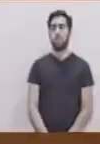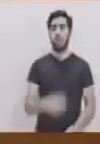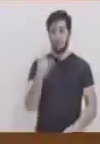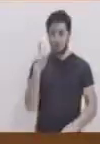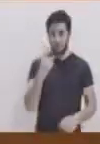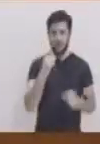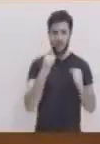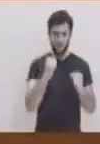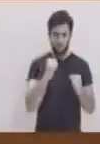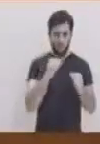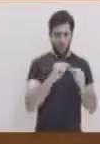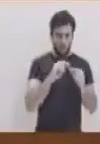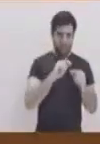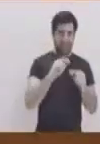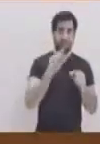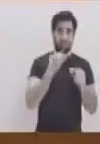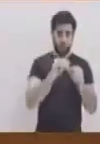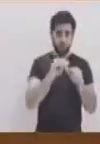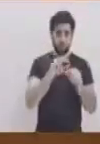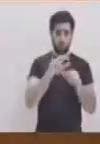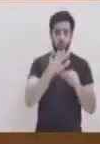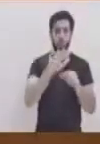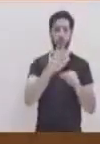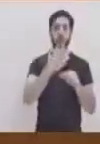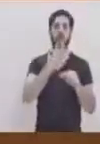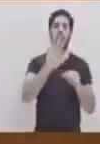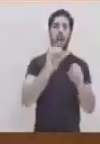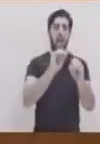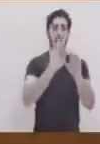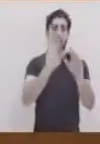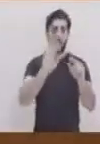voy a suavizar el color hacia los extremos